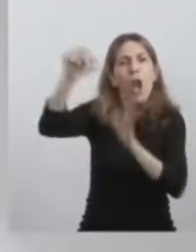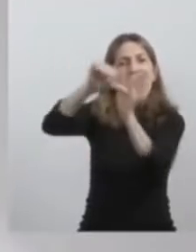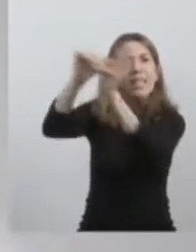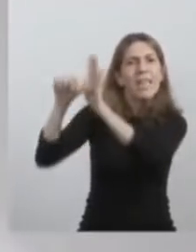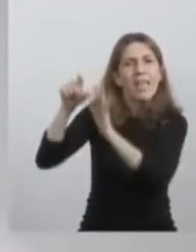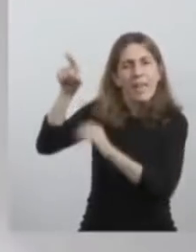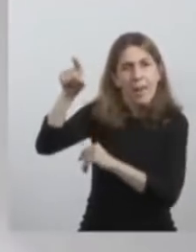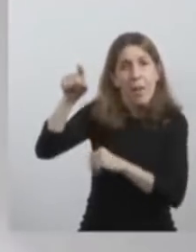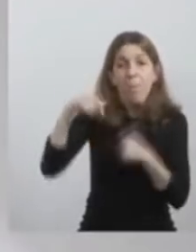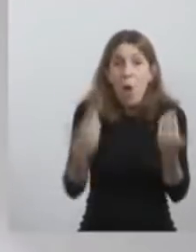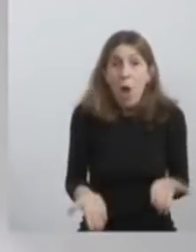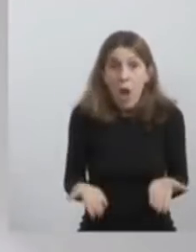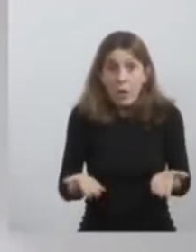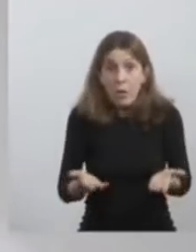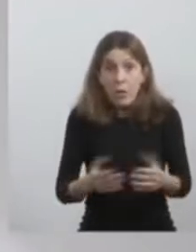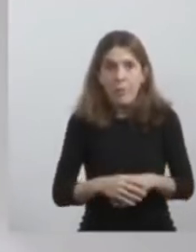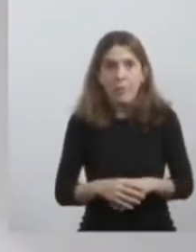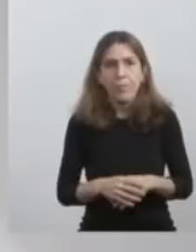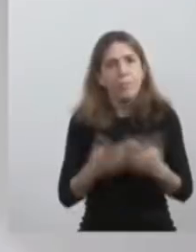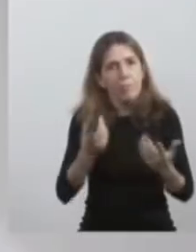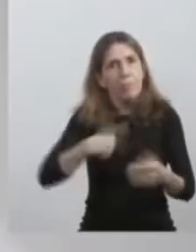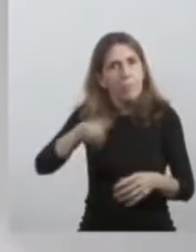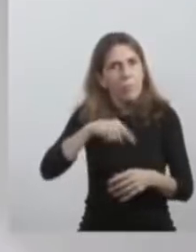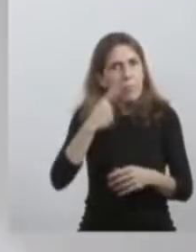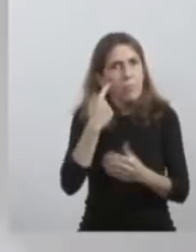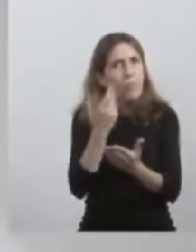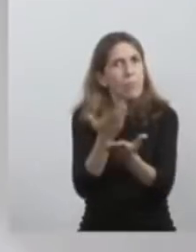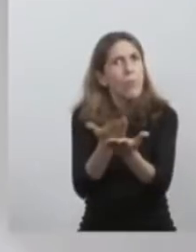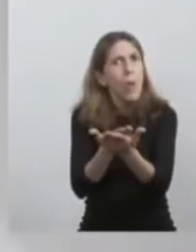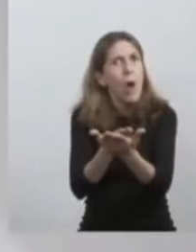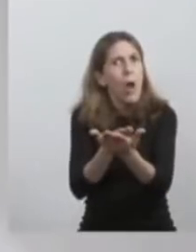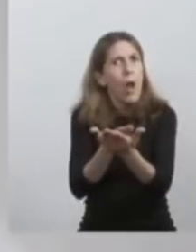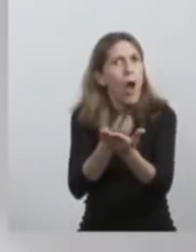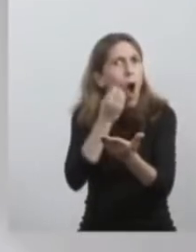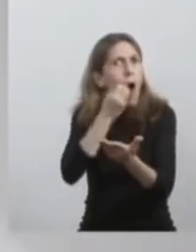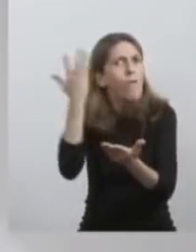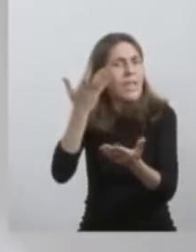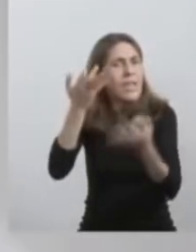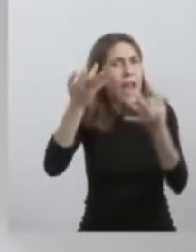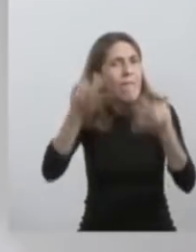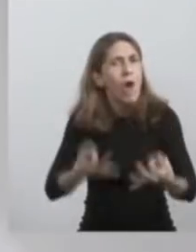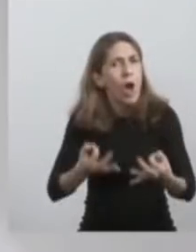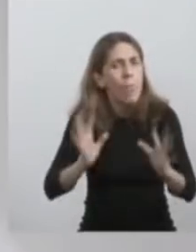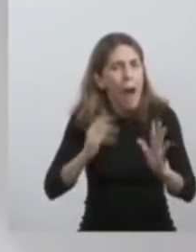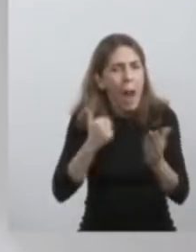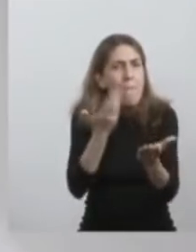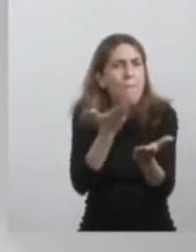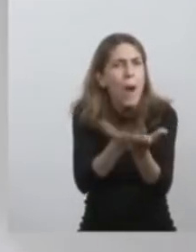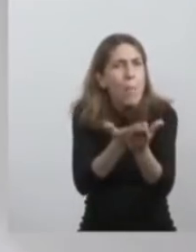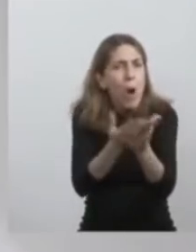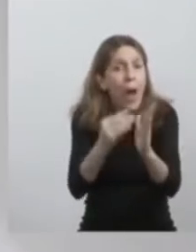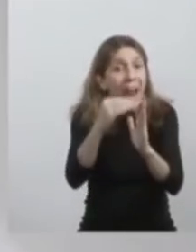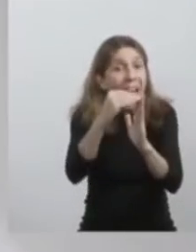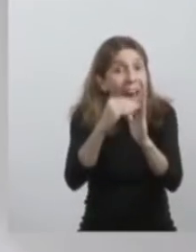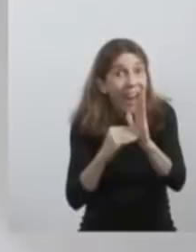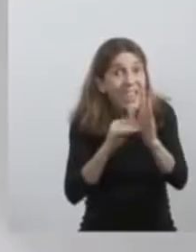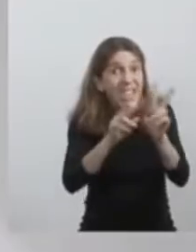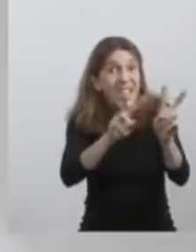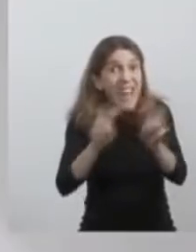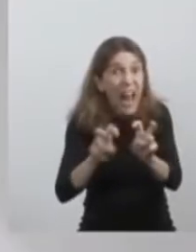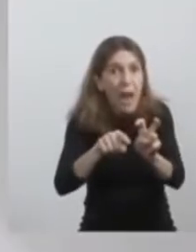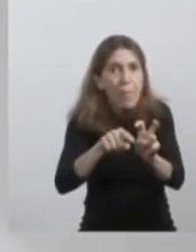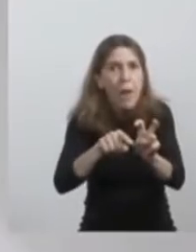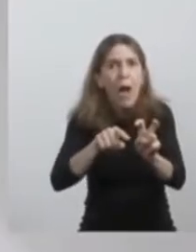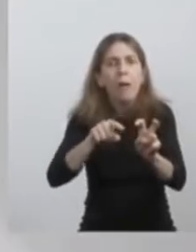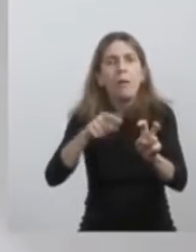vamos a proponer formalmente que se discuta en la mesa el tema de la